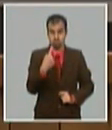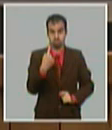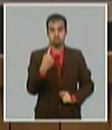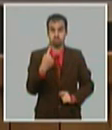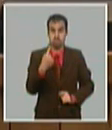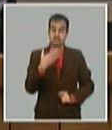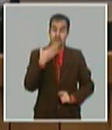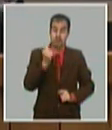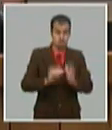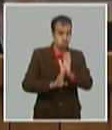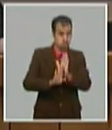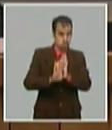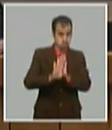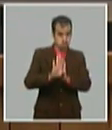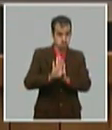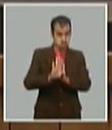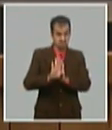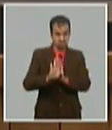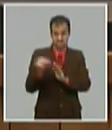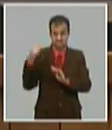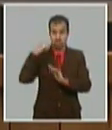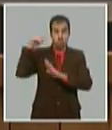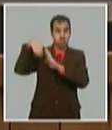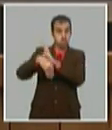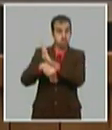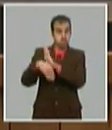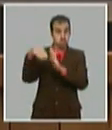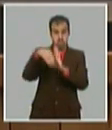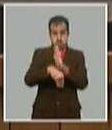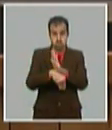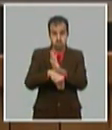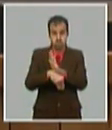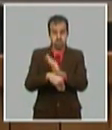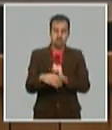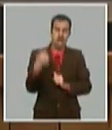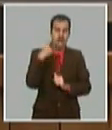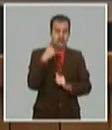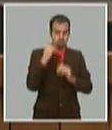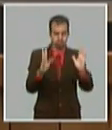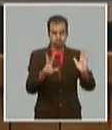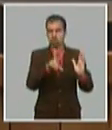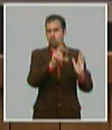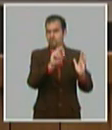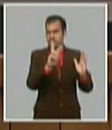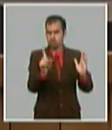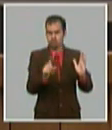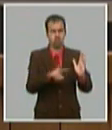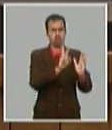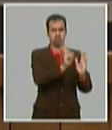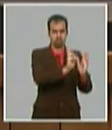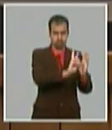recuperarnos de esas dos caídas entre los años 2021 y 2022